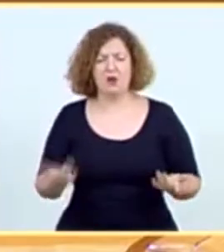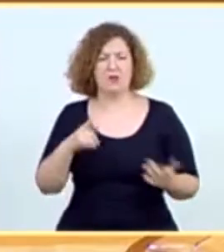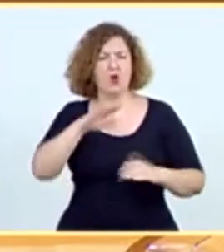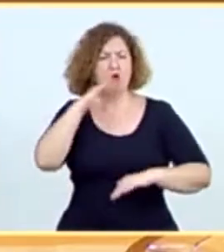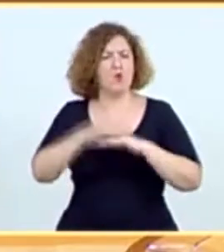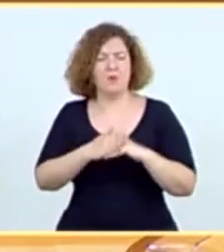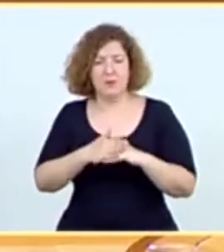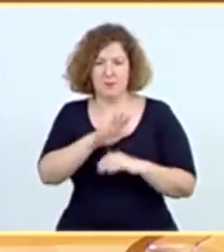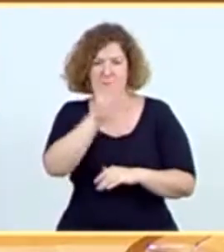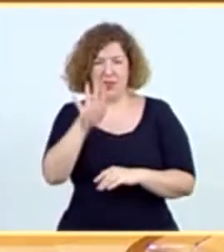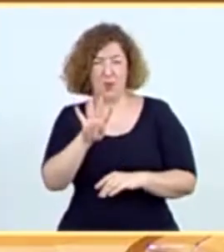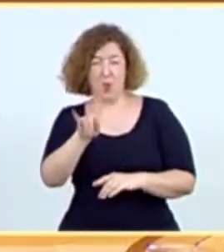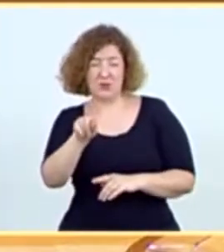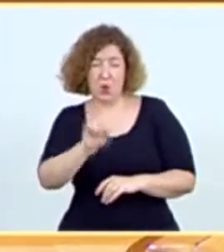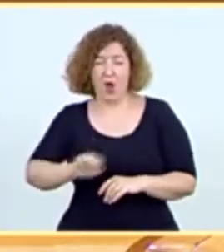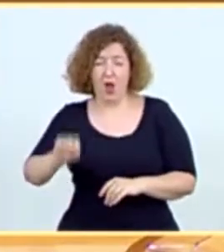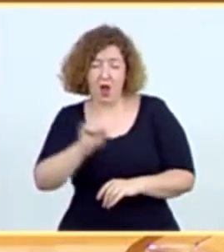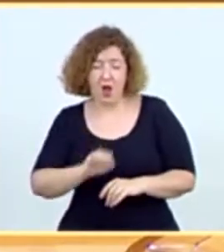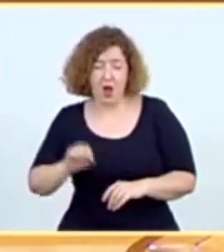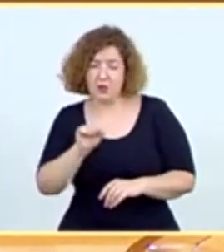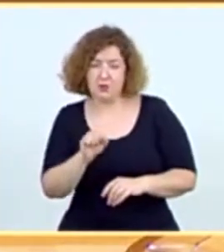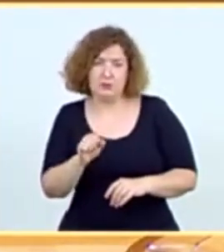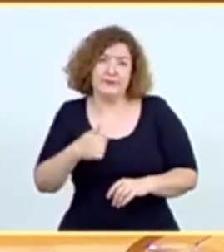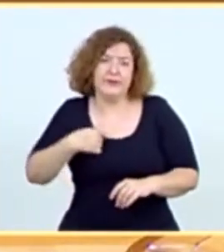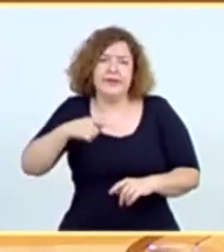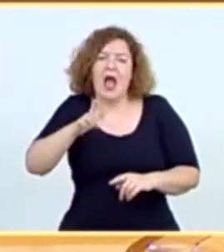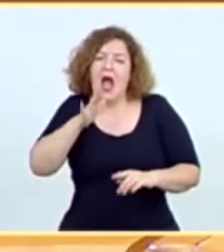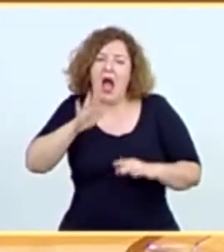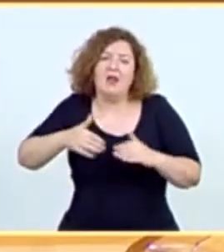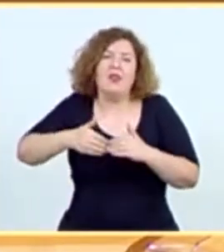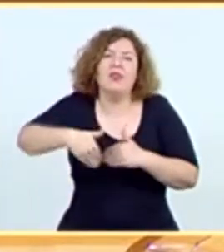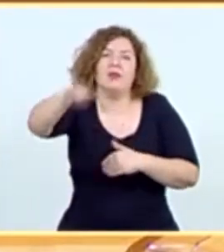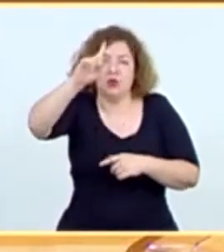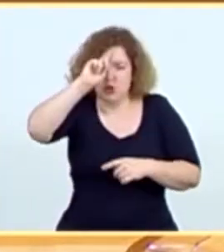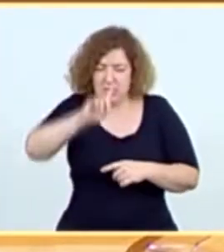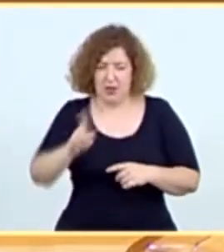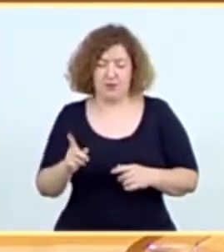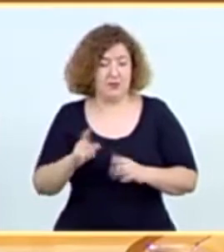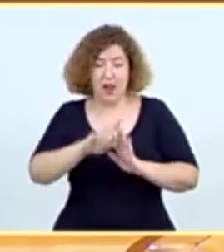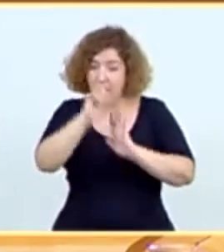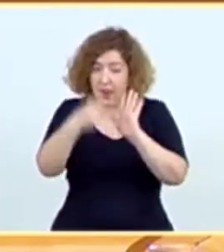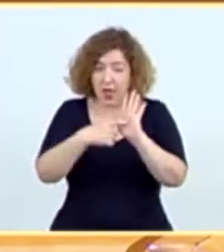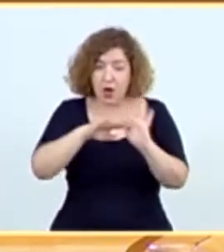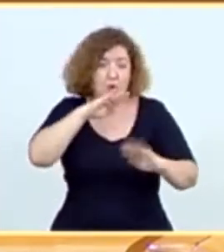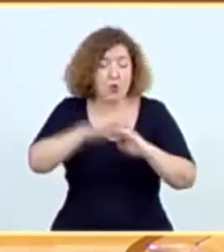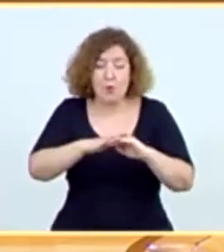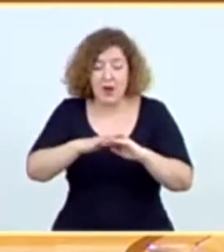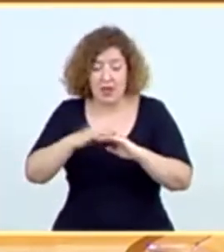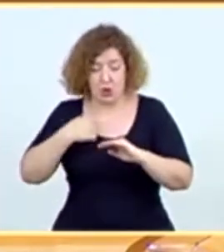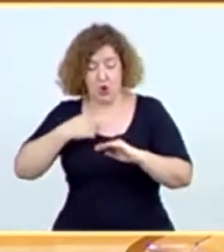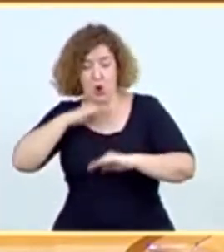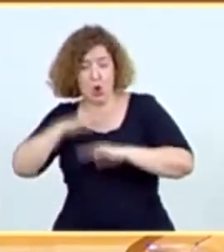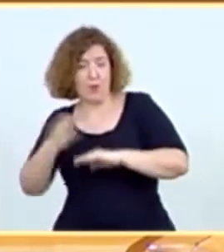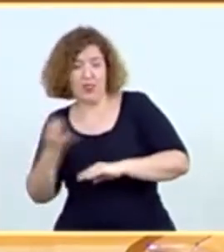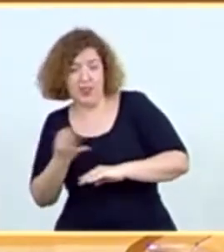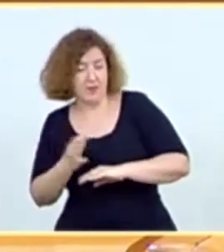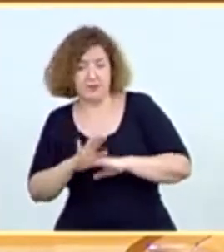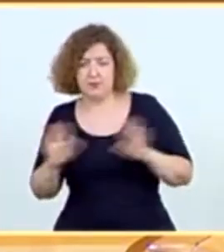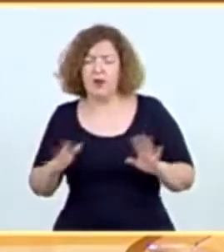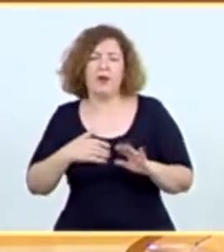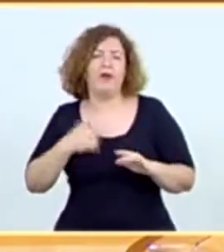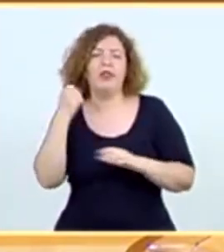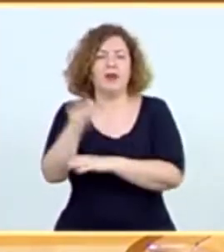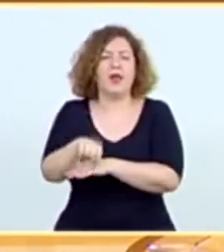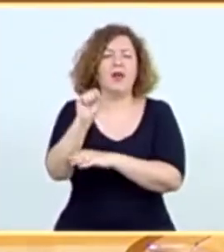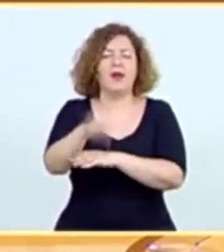necesiten 41 años y no sabemos cuántos más. Es sencillo. La ley se cumple cumpliéndola y no incumpliéndola año